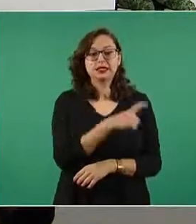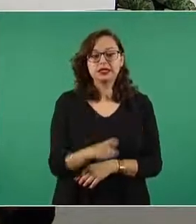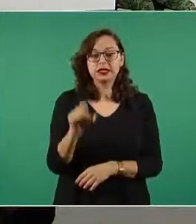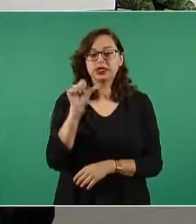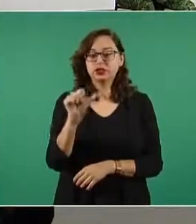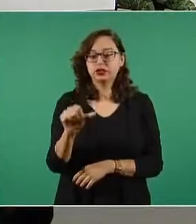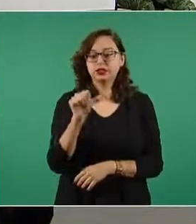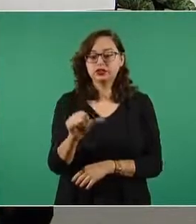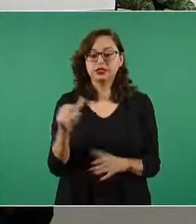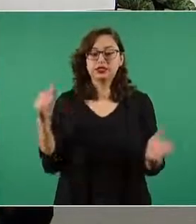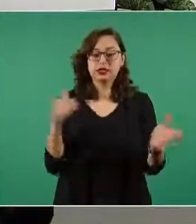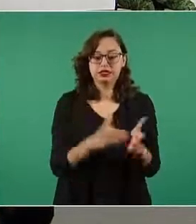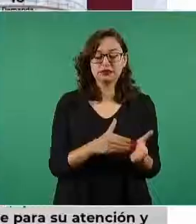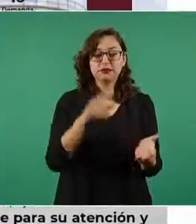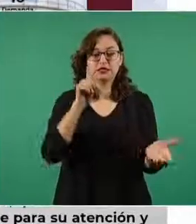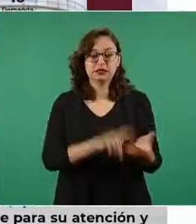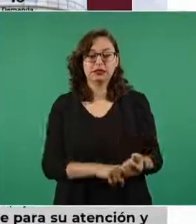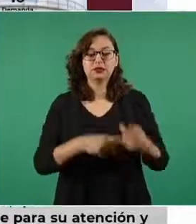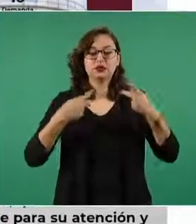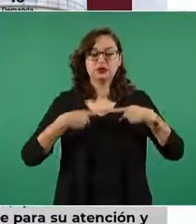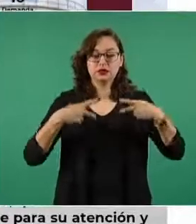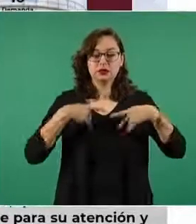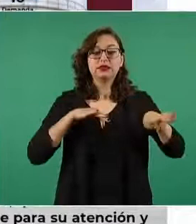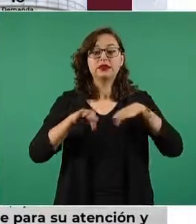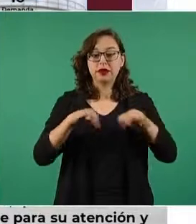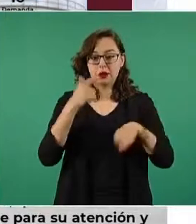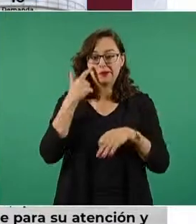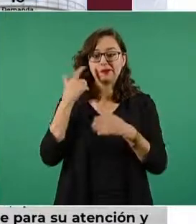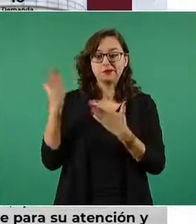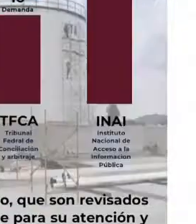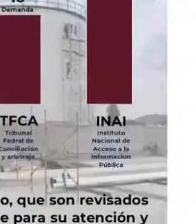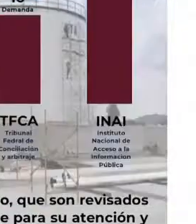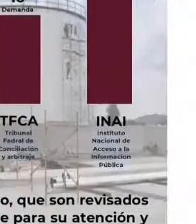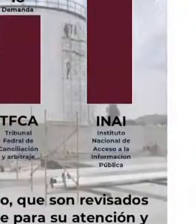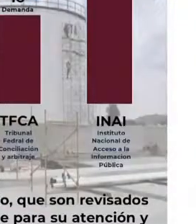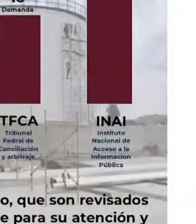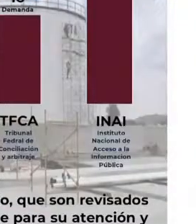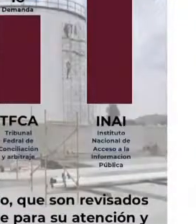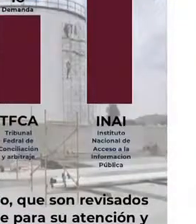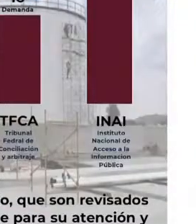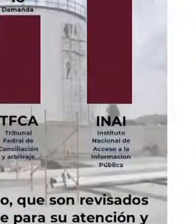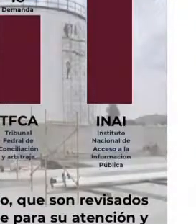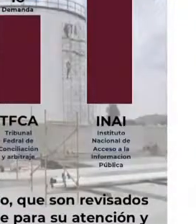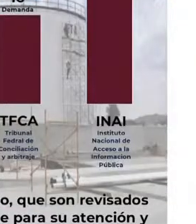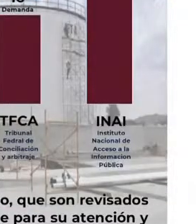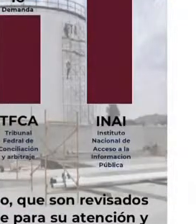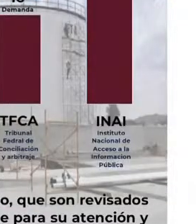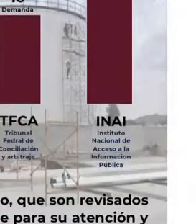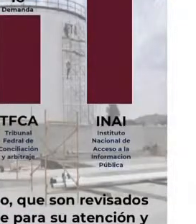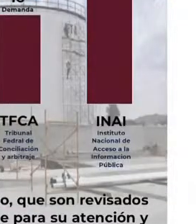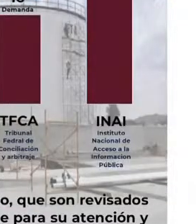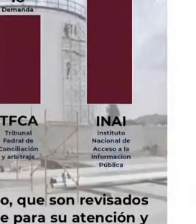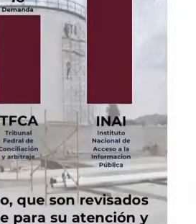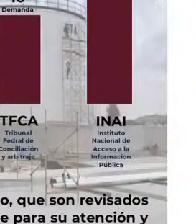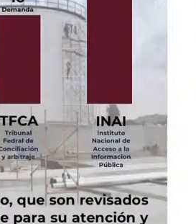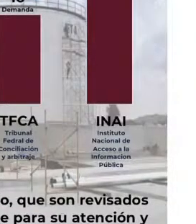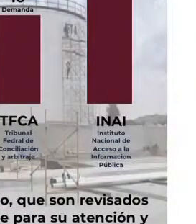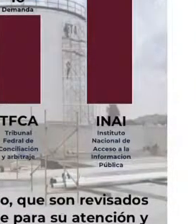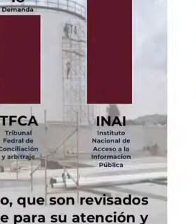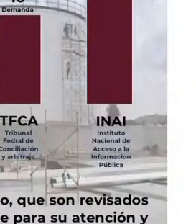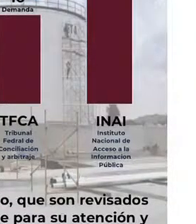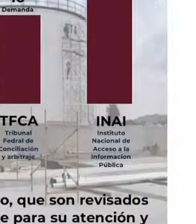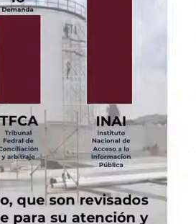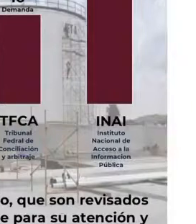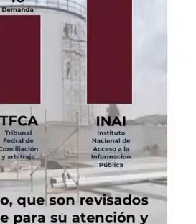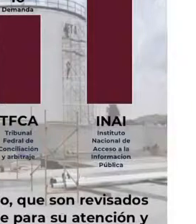empleos generados sólo tenemos 52 quejas o denuncias relacionadas con asuntos laborales